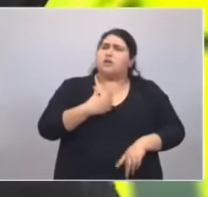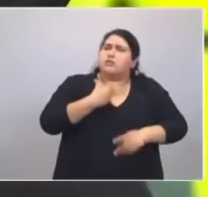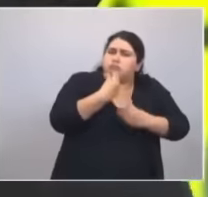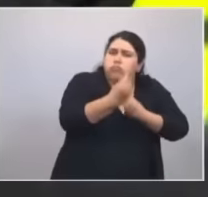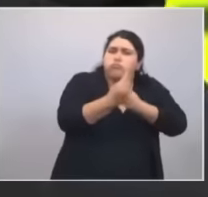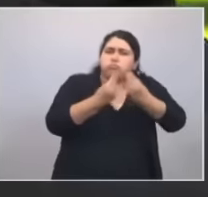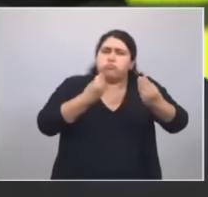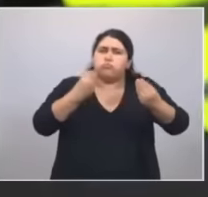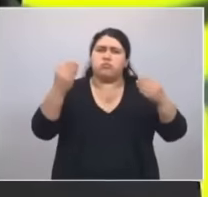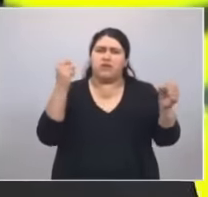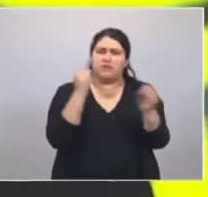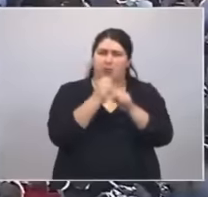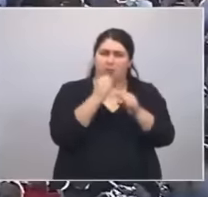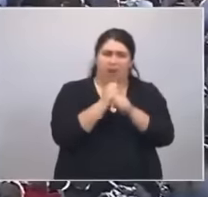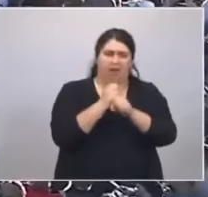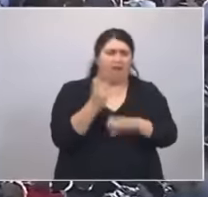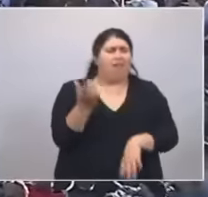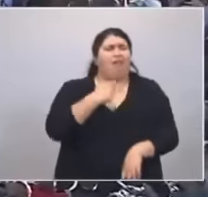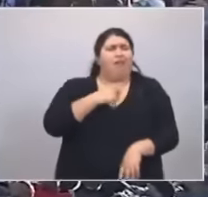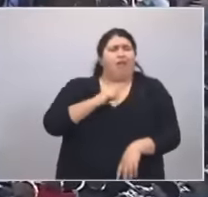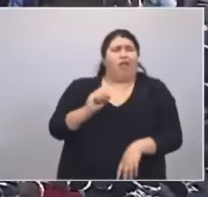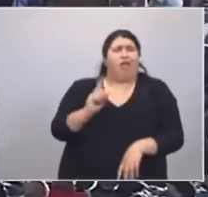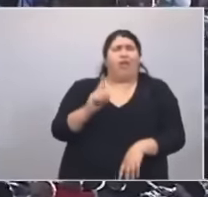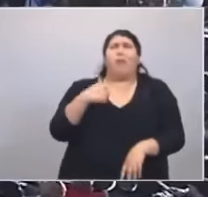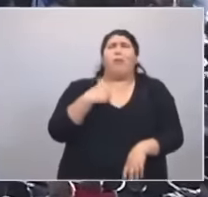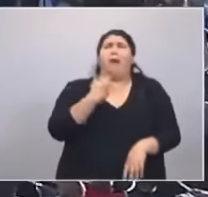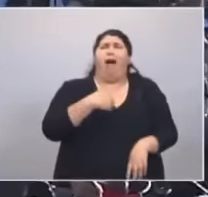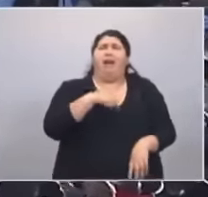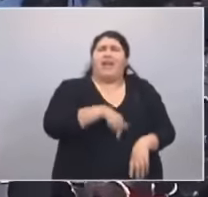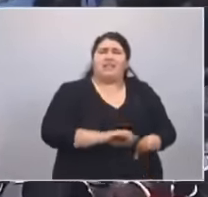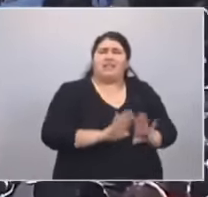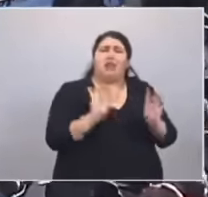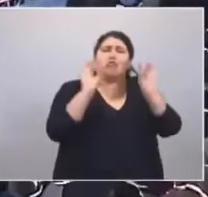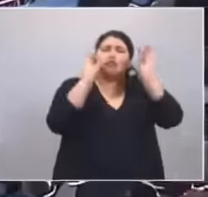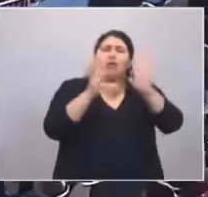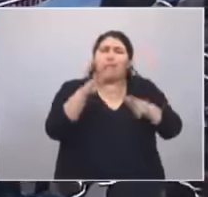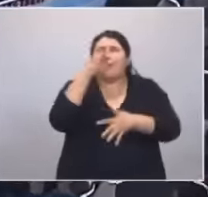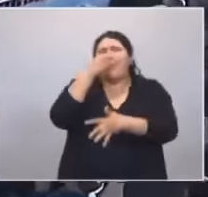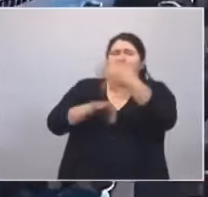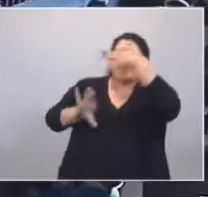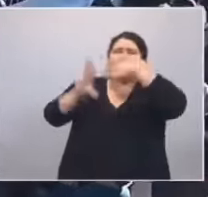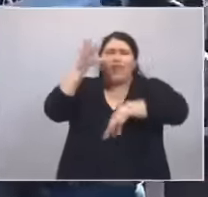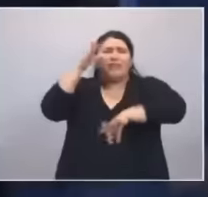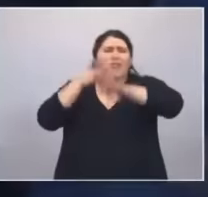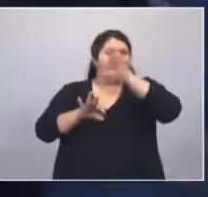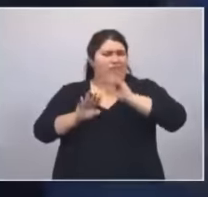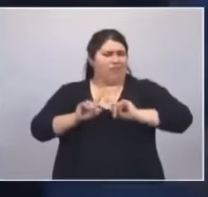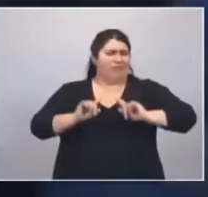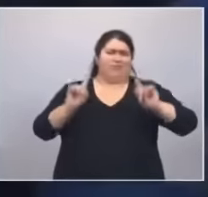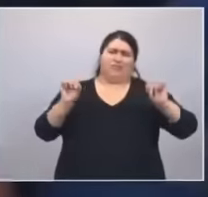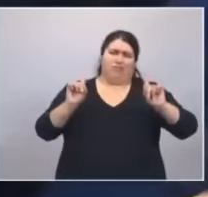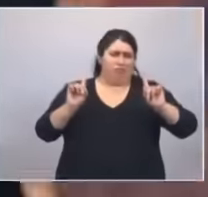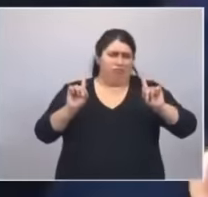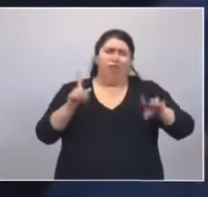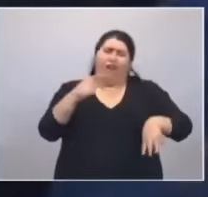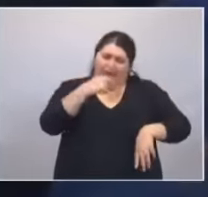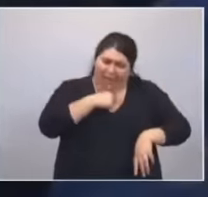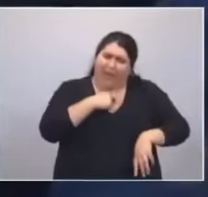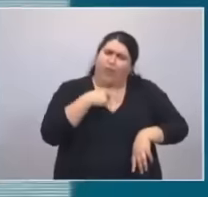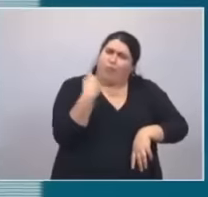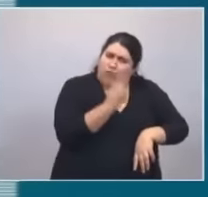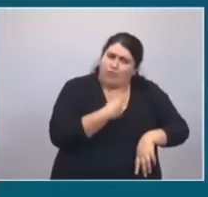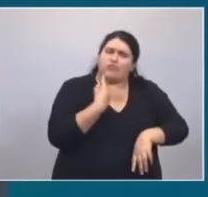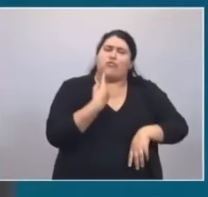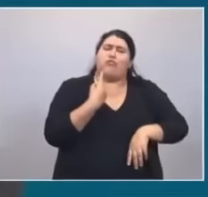argentino. No queremos un país que solo venda productos primarios, queremos vender